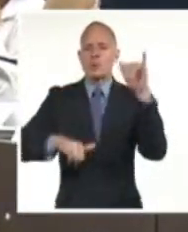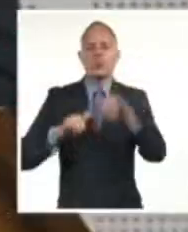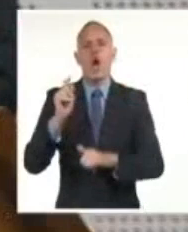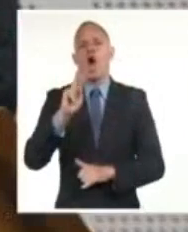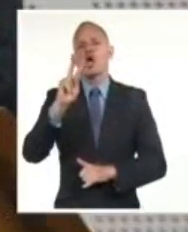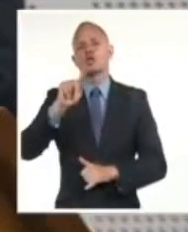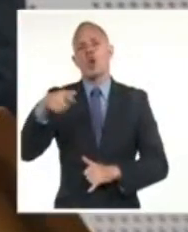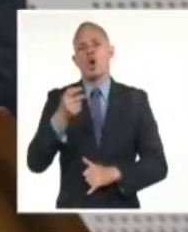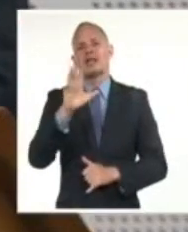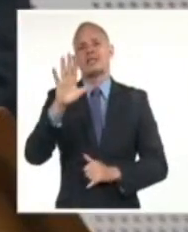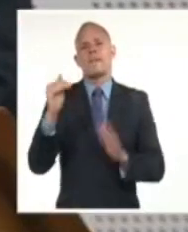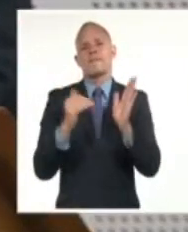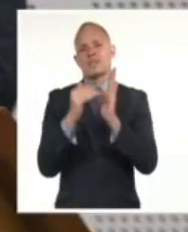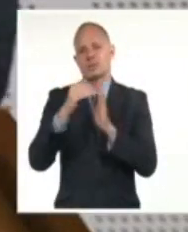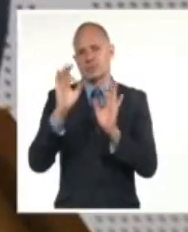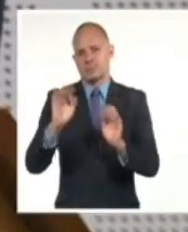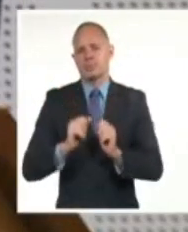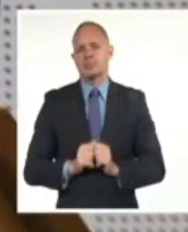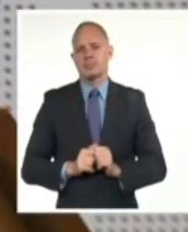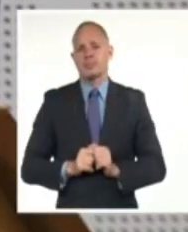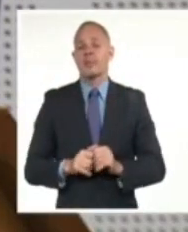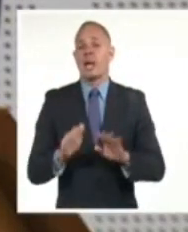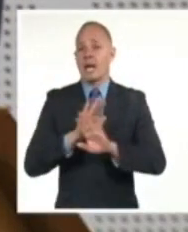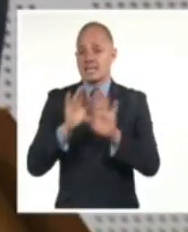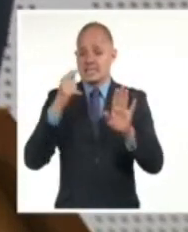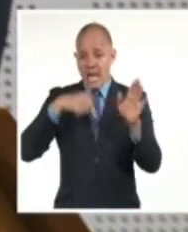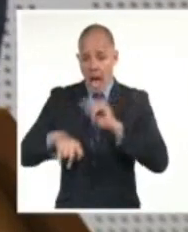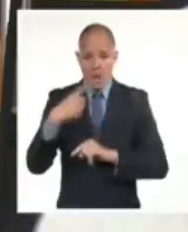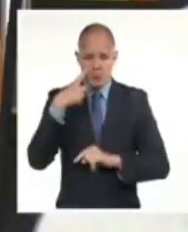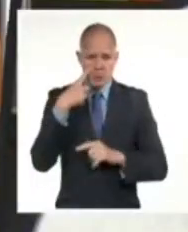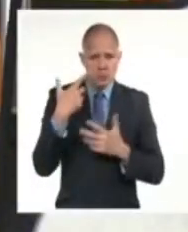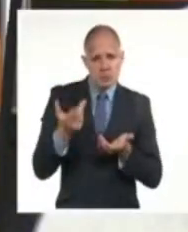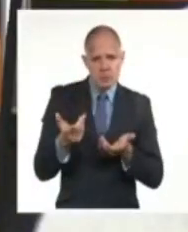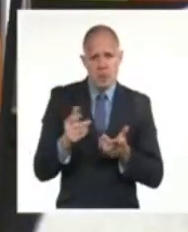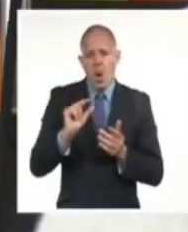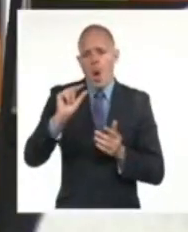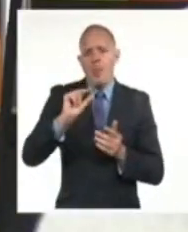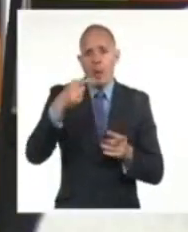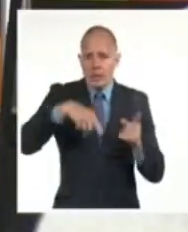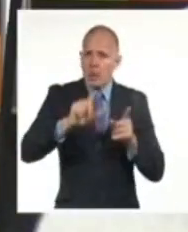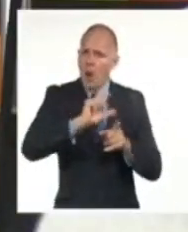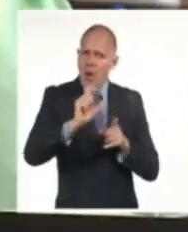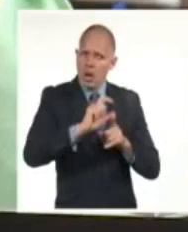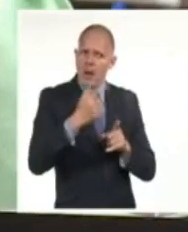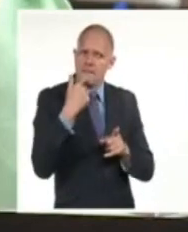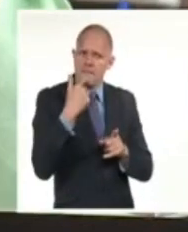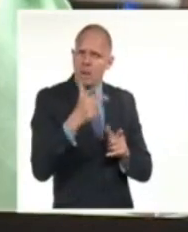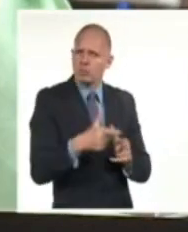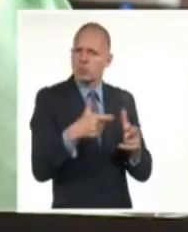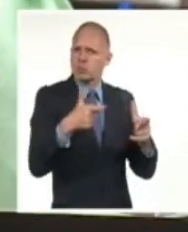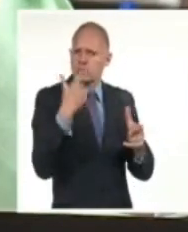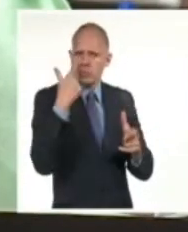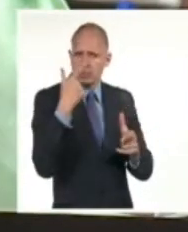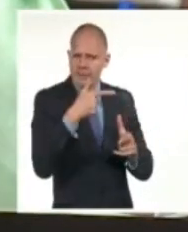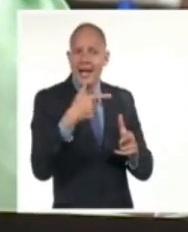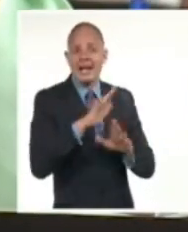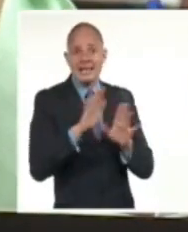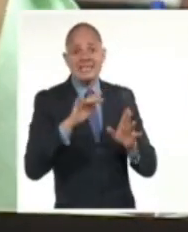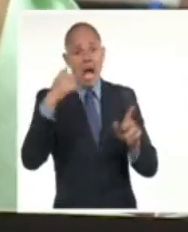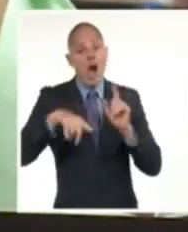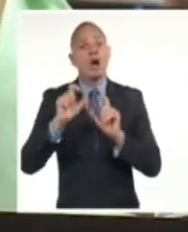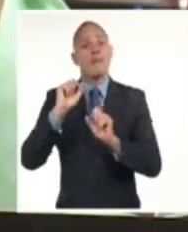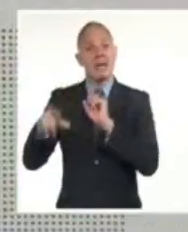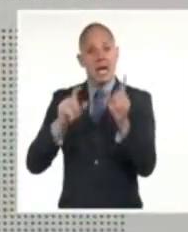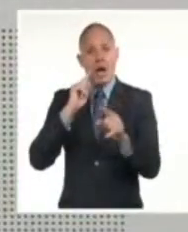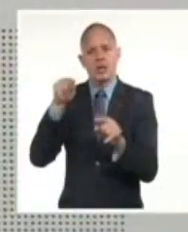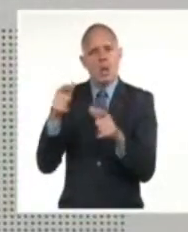Entre los sectores que evidencian una señal favorable está el agropecuario, con una mayor presencia de productos en los mercados,